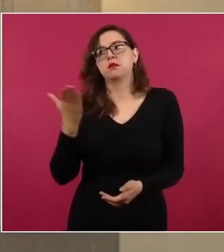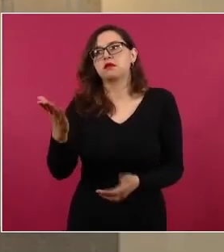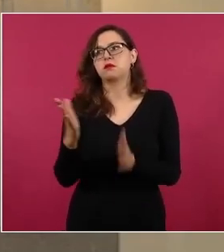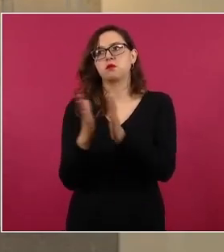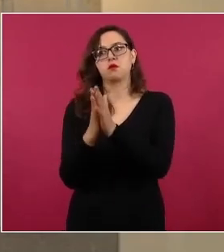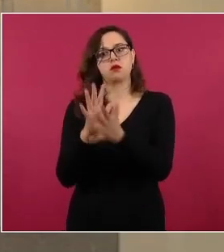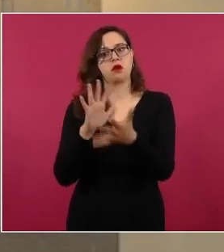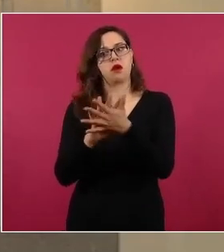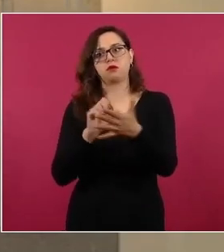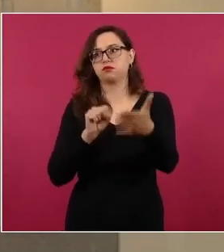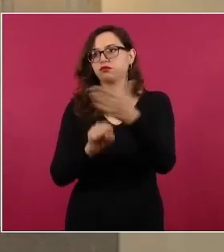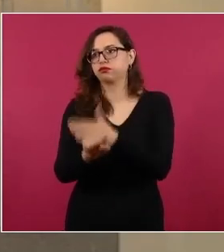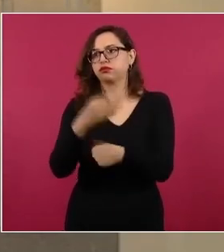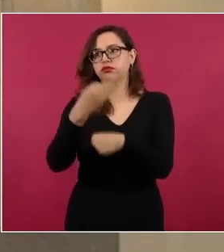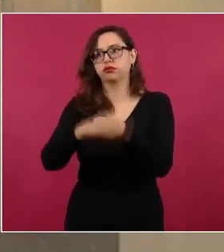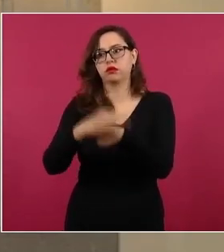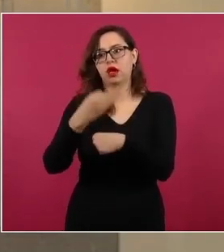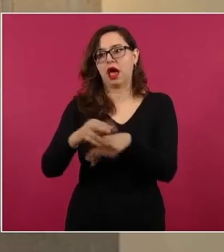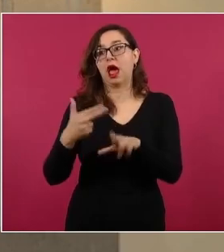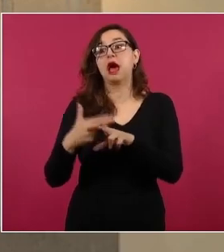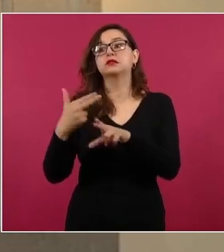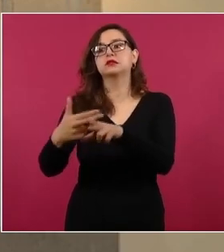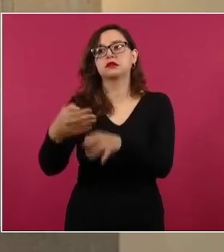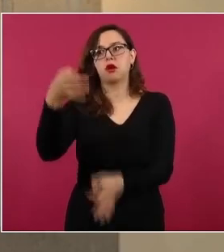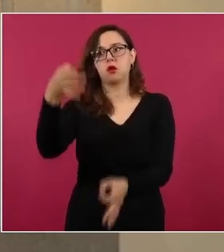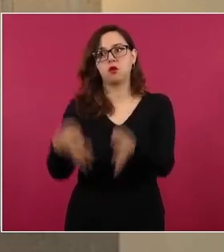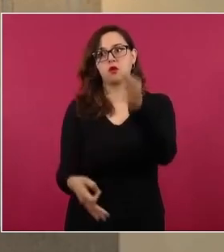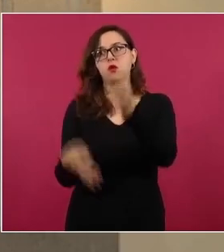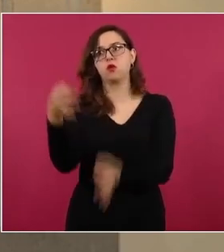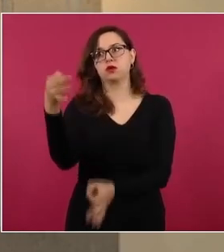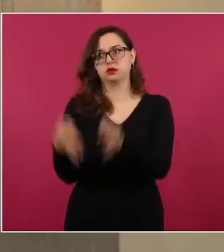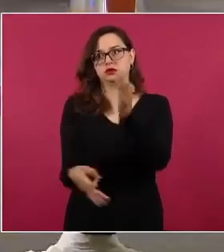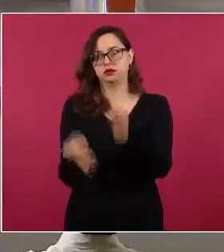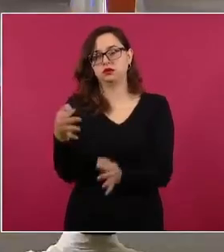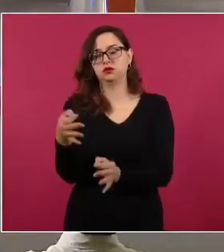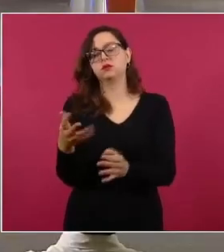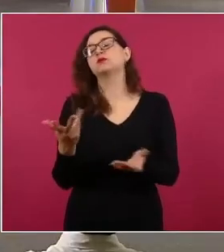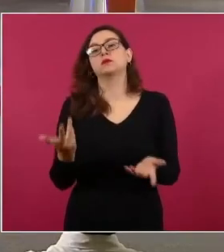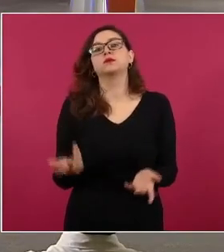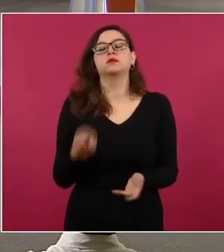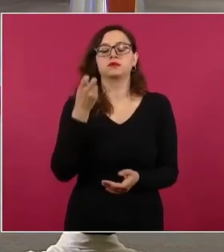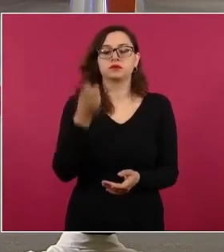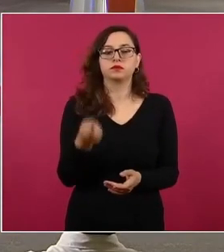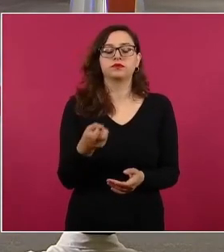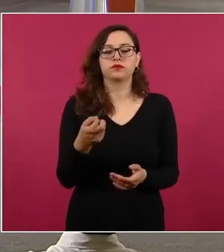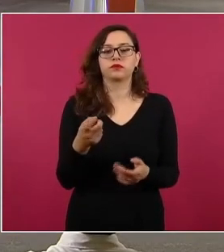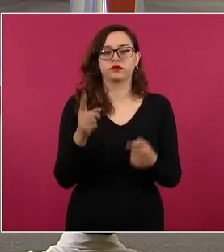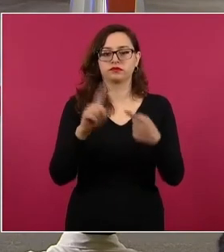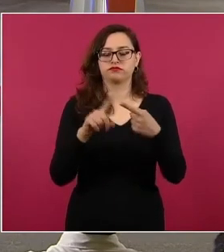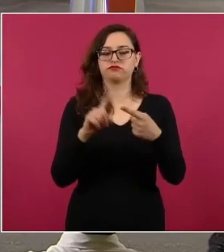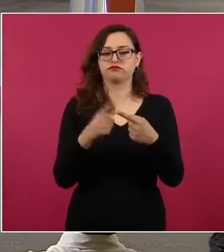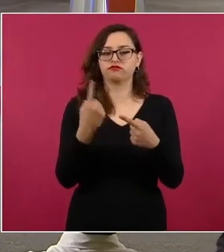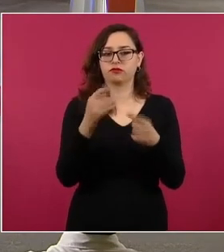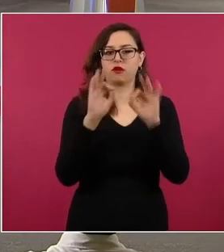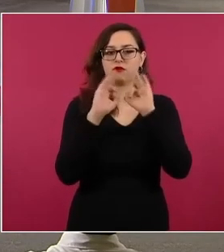tiene que justificar en cada caso contra cada uno de los imputados. Siguiente.